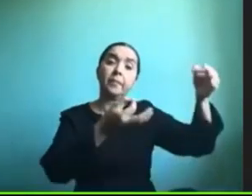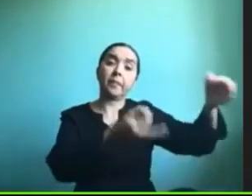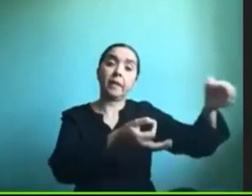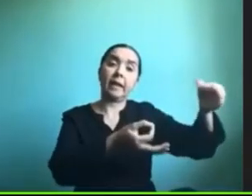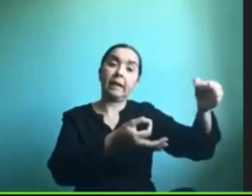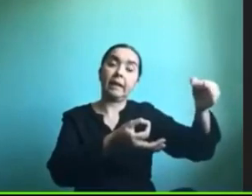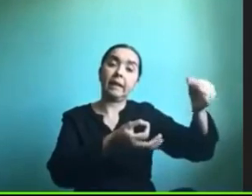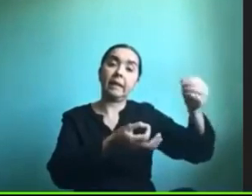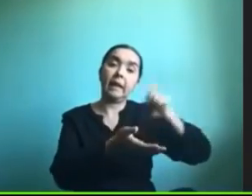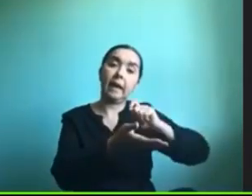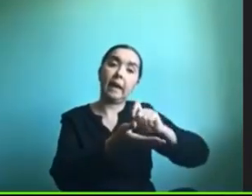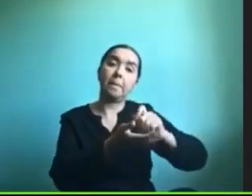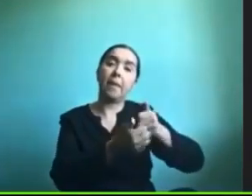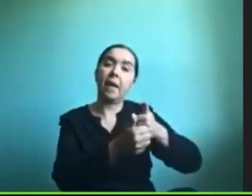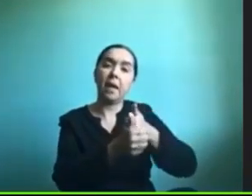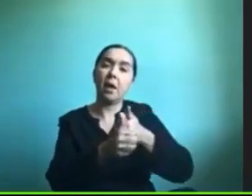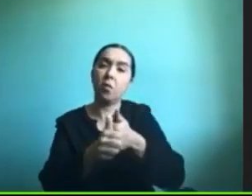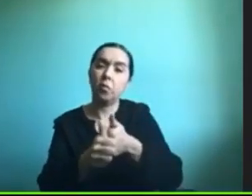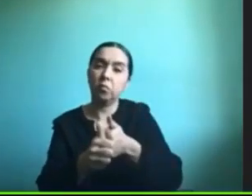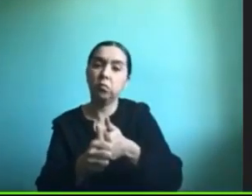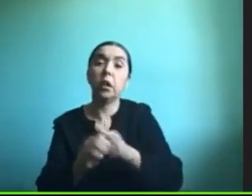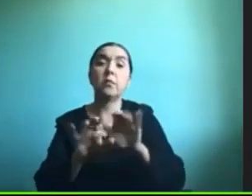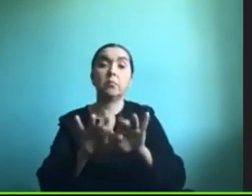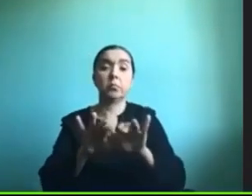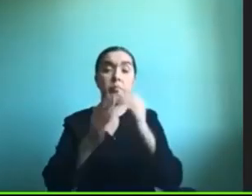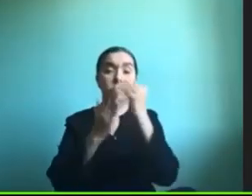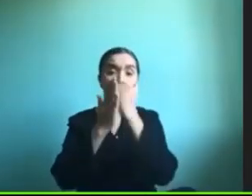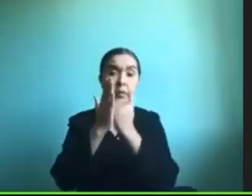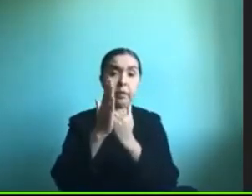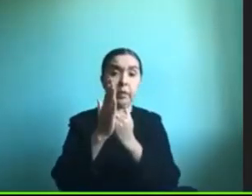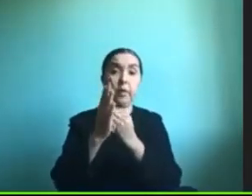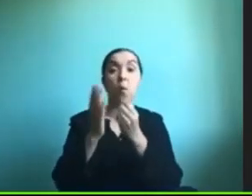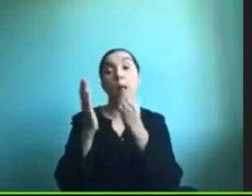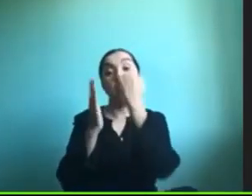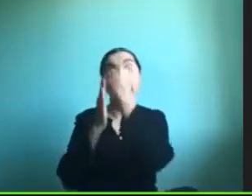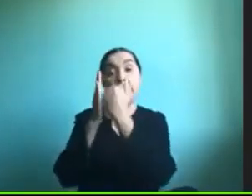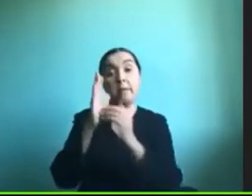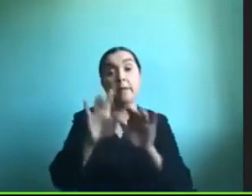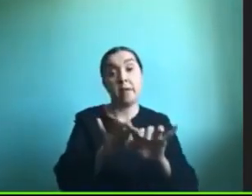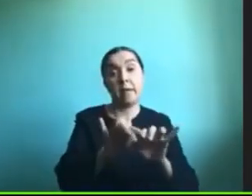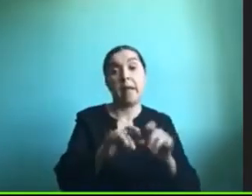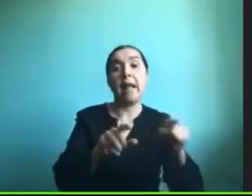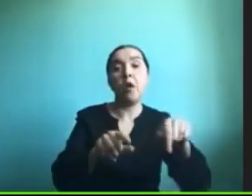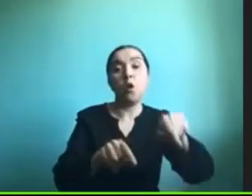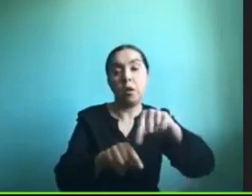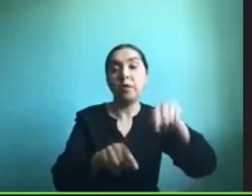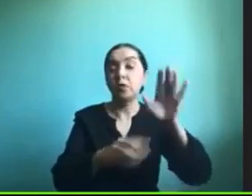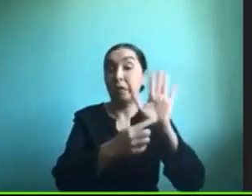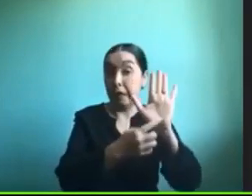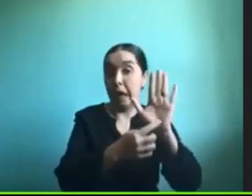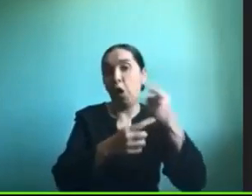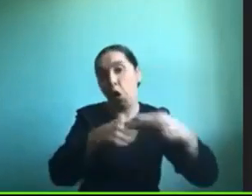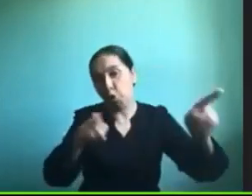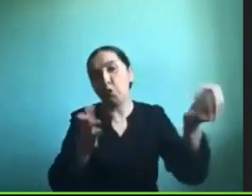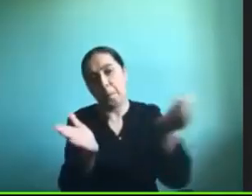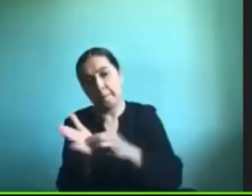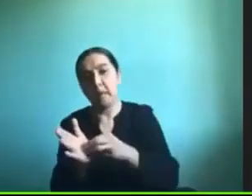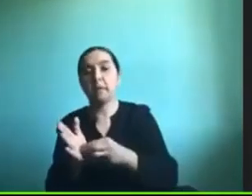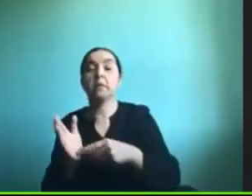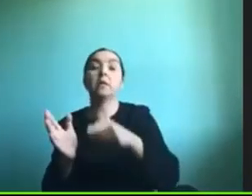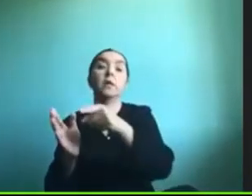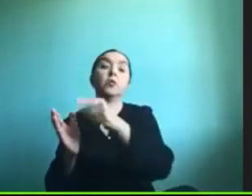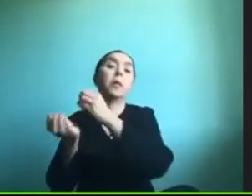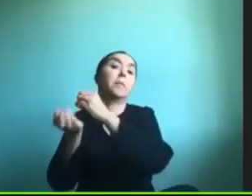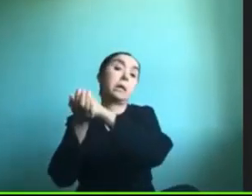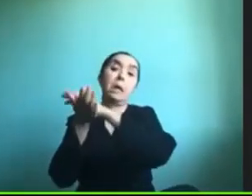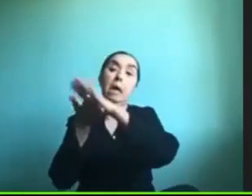orientada hacia softwares recomendaciones de softwares aparte de los de nosotras y que también va a ser de publicación gratuita